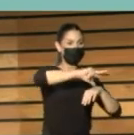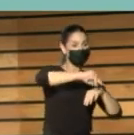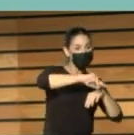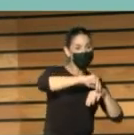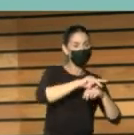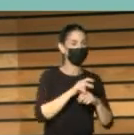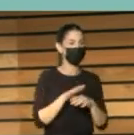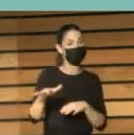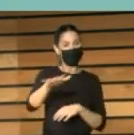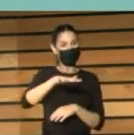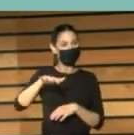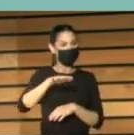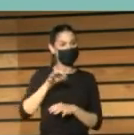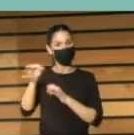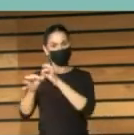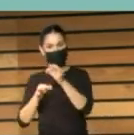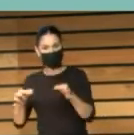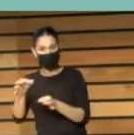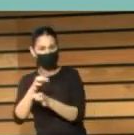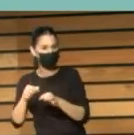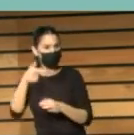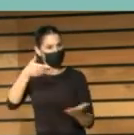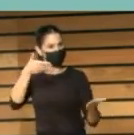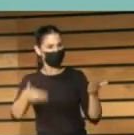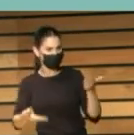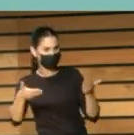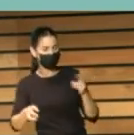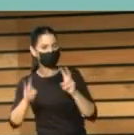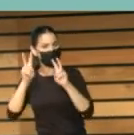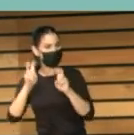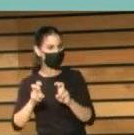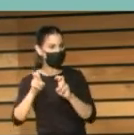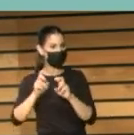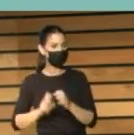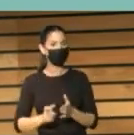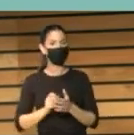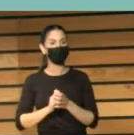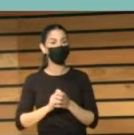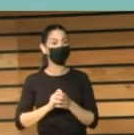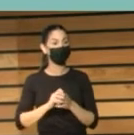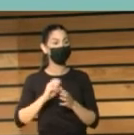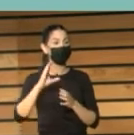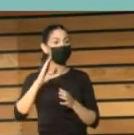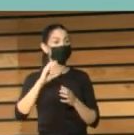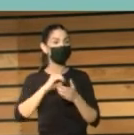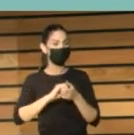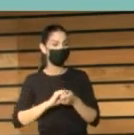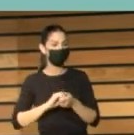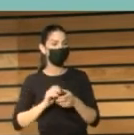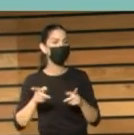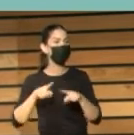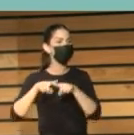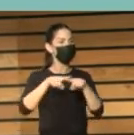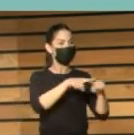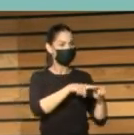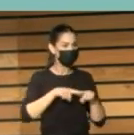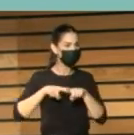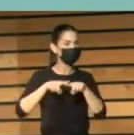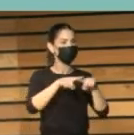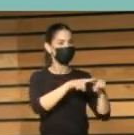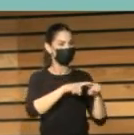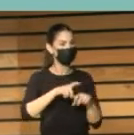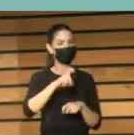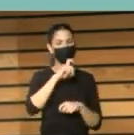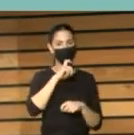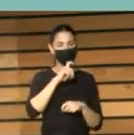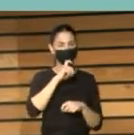insulares, que tienen un gran peso en las competencias del archipiélago, pues tiene esa complejidad, el reparto de las competencias, el respeto